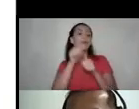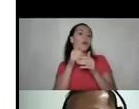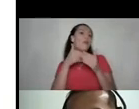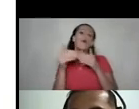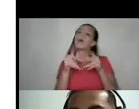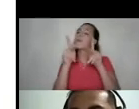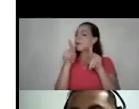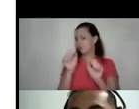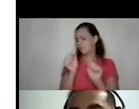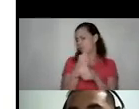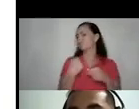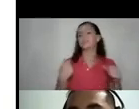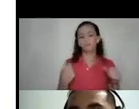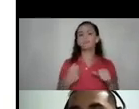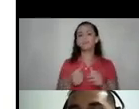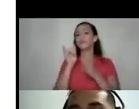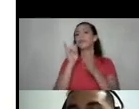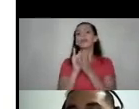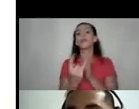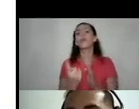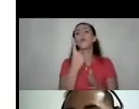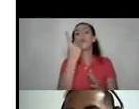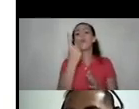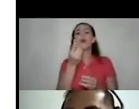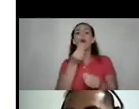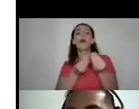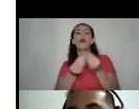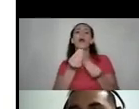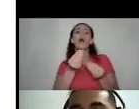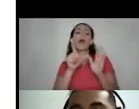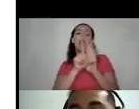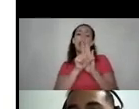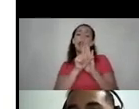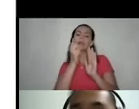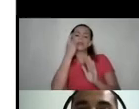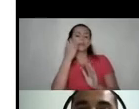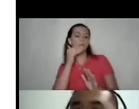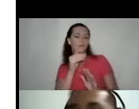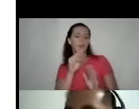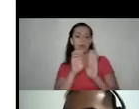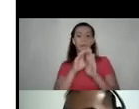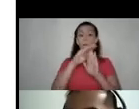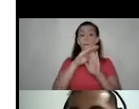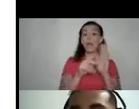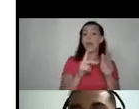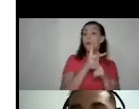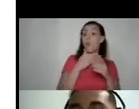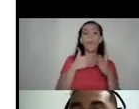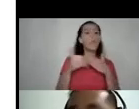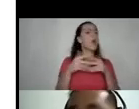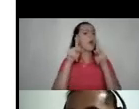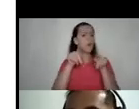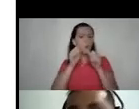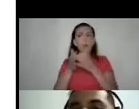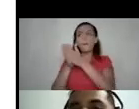hacer. Y es una de las malinterpretaciones que se ha hecho de la ley. En cuanto a medidas de protección, cualquier persona puede solicitar medidas